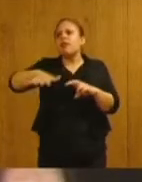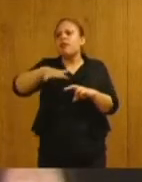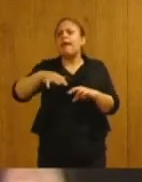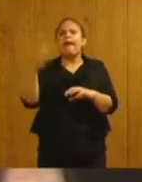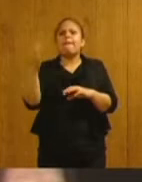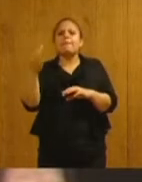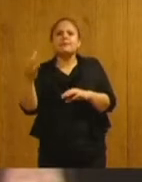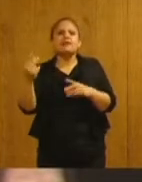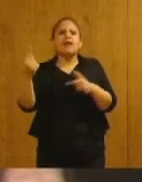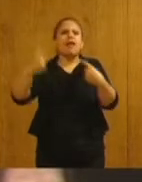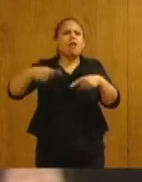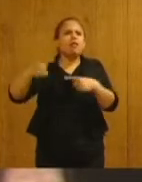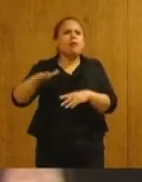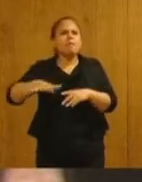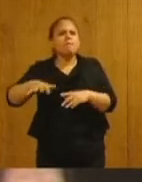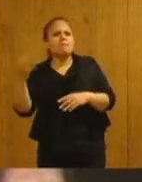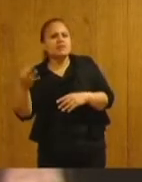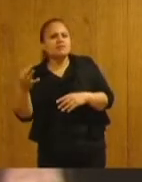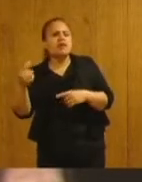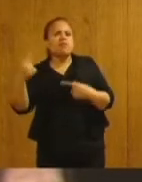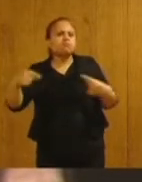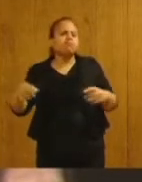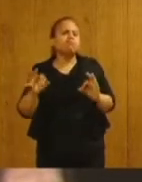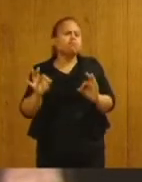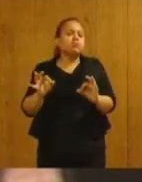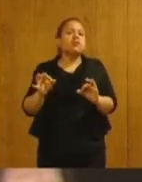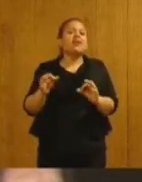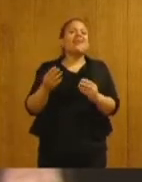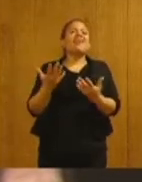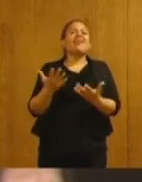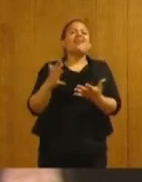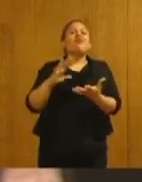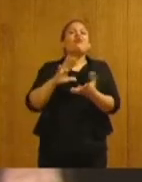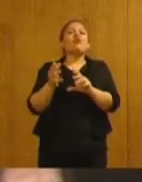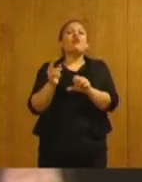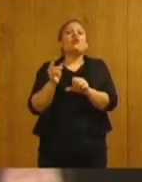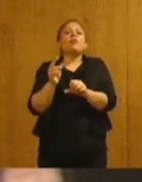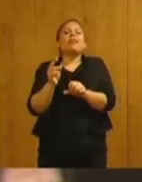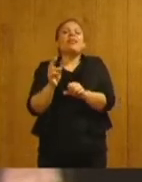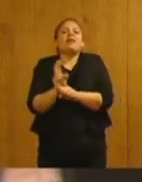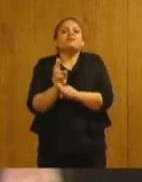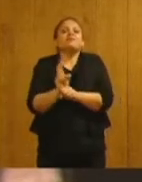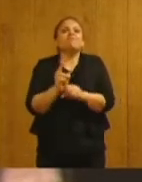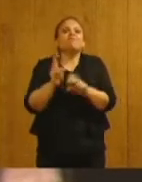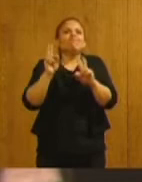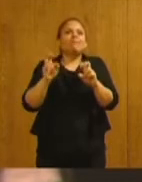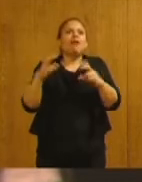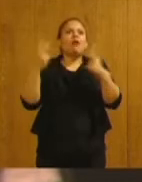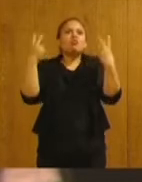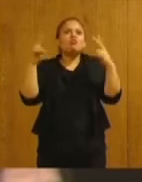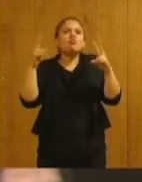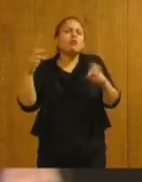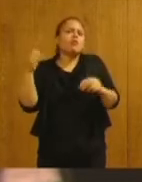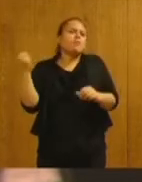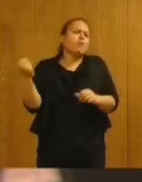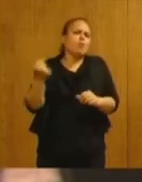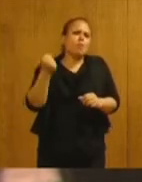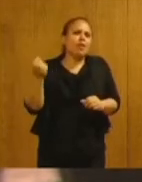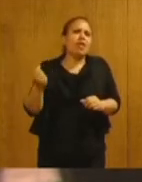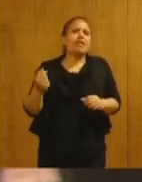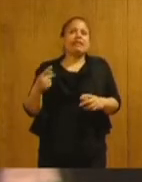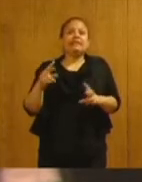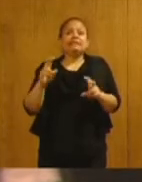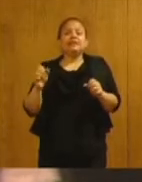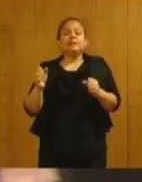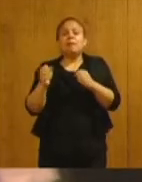Esta ha sido otra medida y tiene relación directa con el impacto, o tratar de mitigar el impacto que ha tenido el turismo, o en el marco